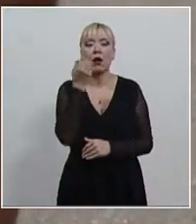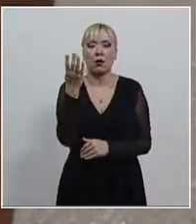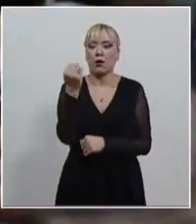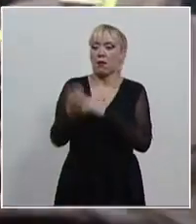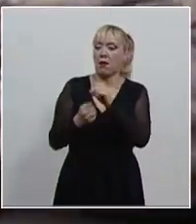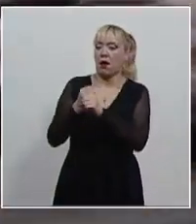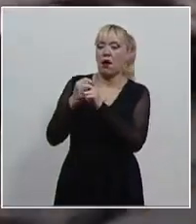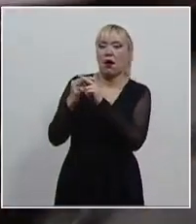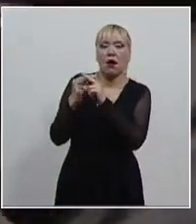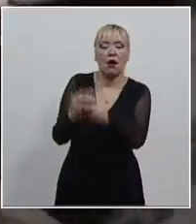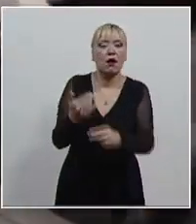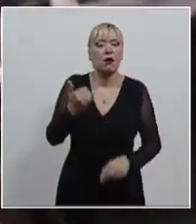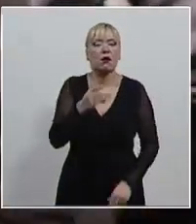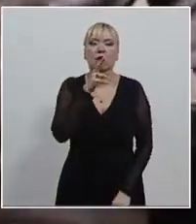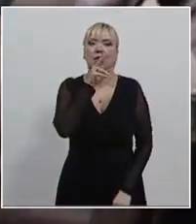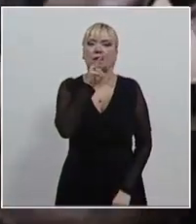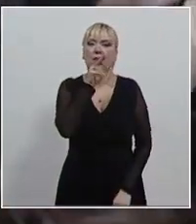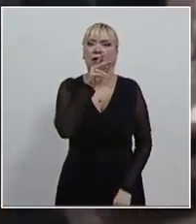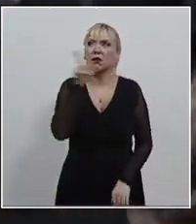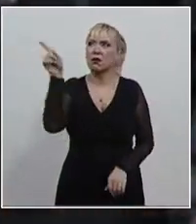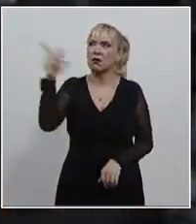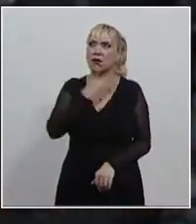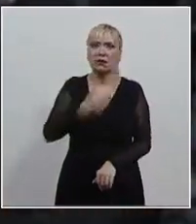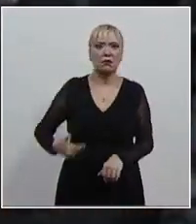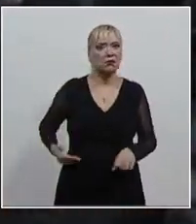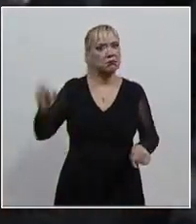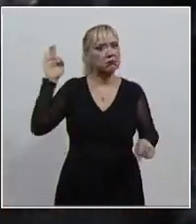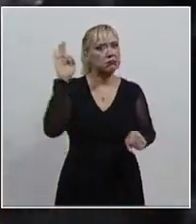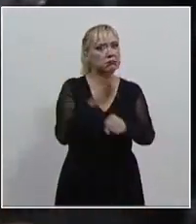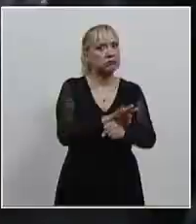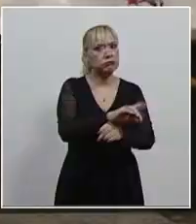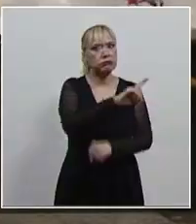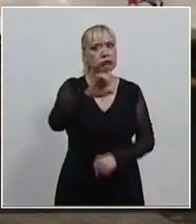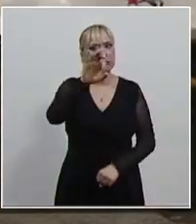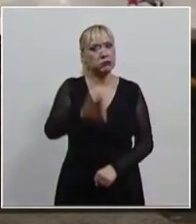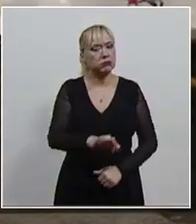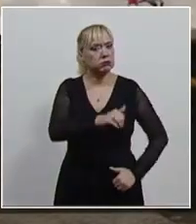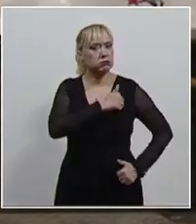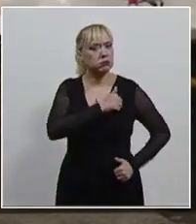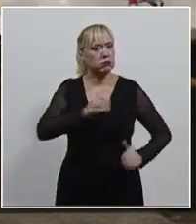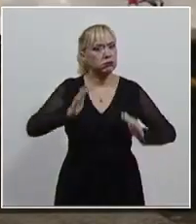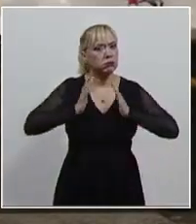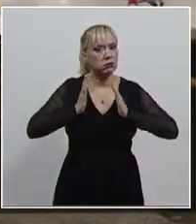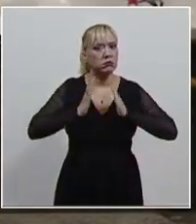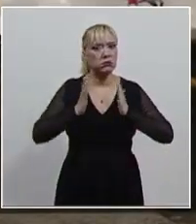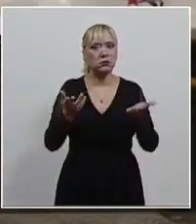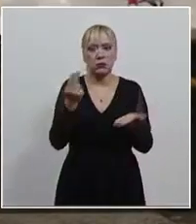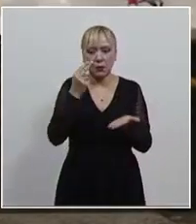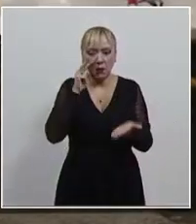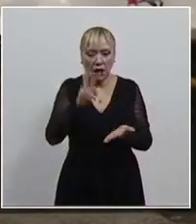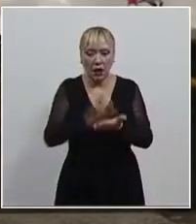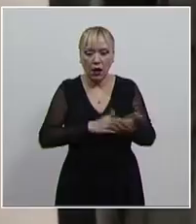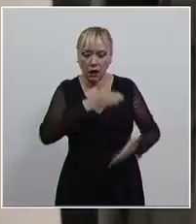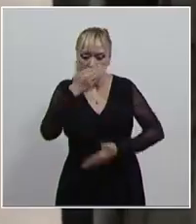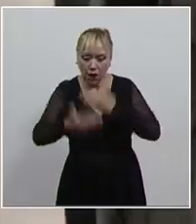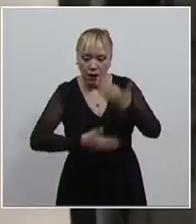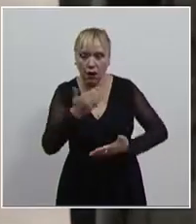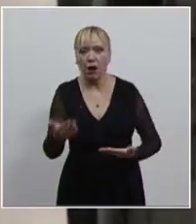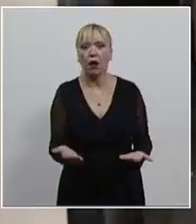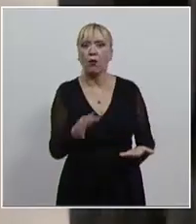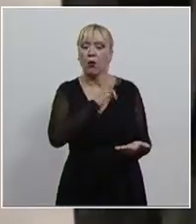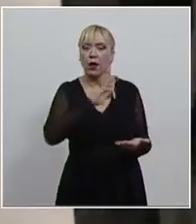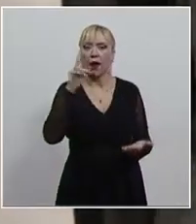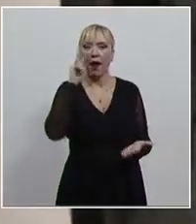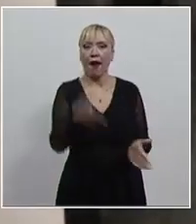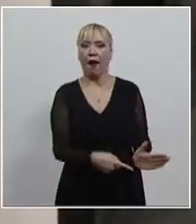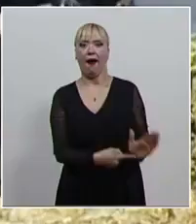por la protección al Ejército desde el Poder Ejecutivo, lo que ha impedido que se revele la totalidad de los documentos que podrían arrojar luz